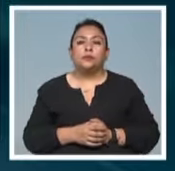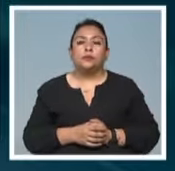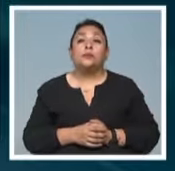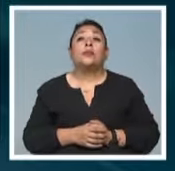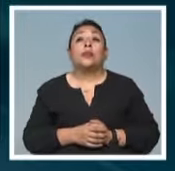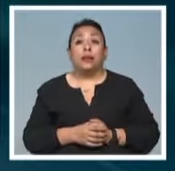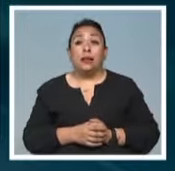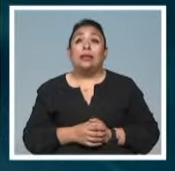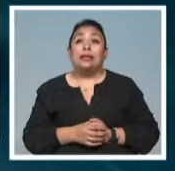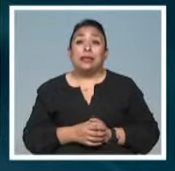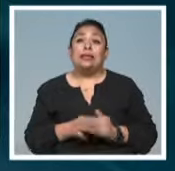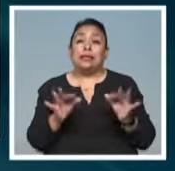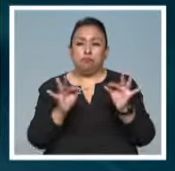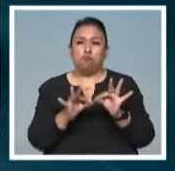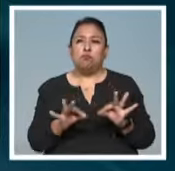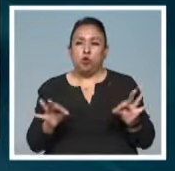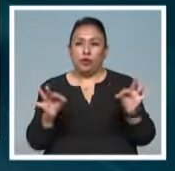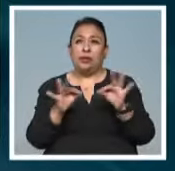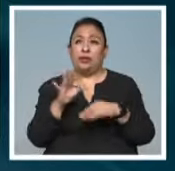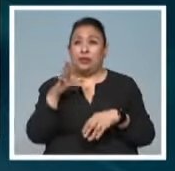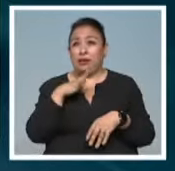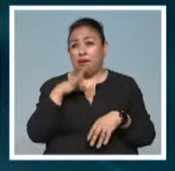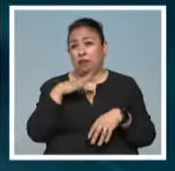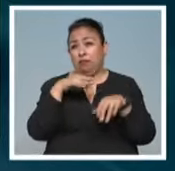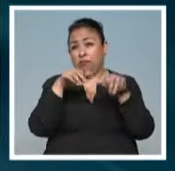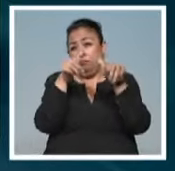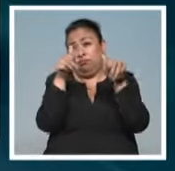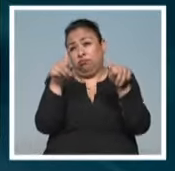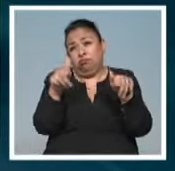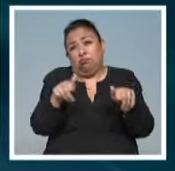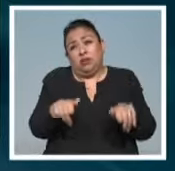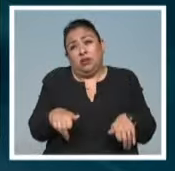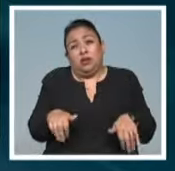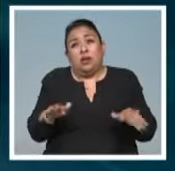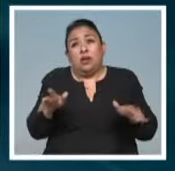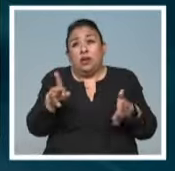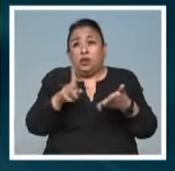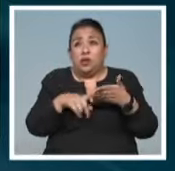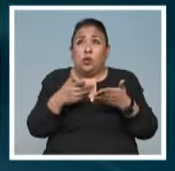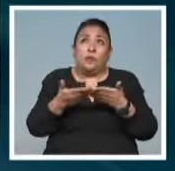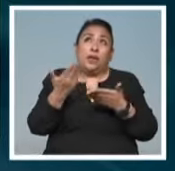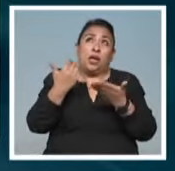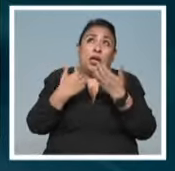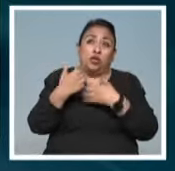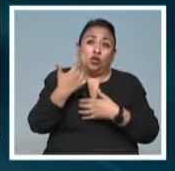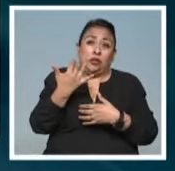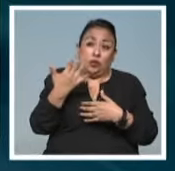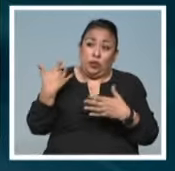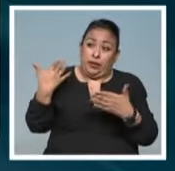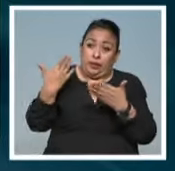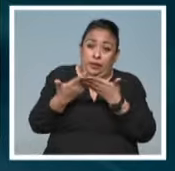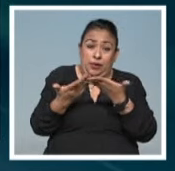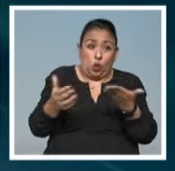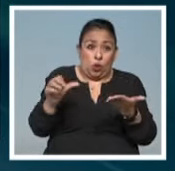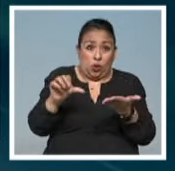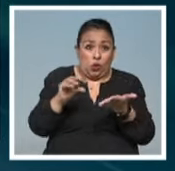Sobre todo tenemos obras que ocupan desde los años 50 hasta acá,